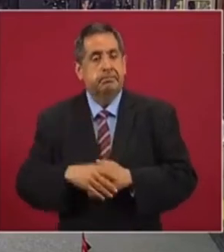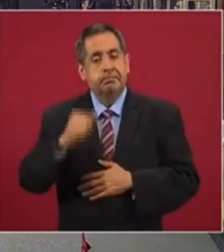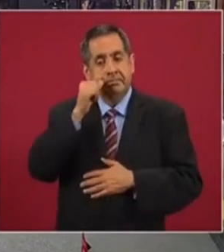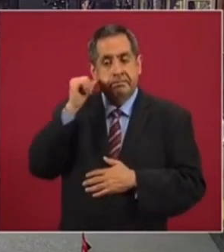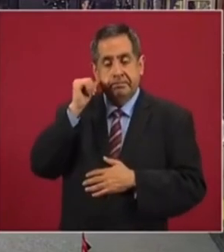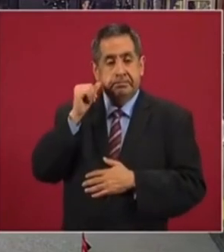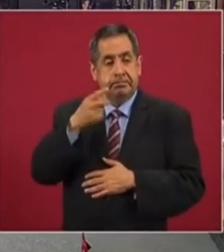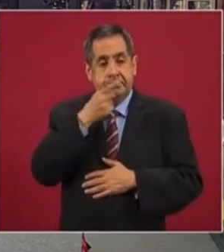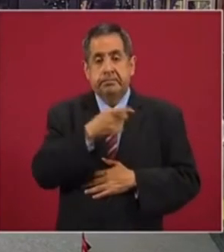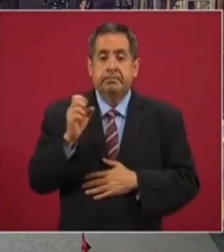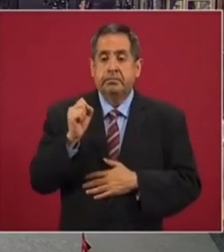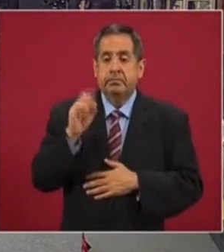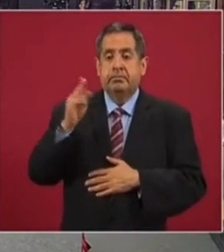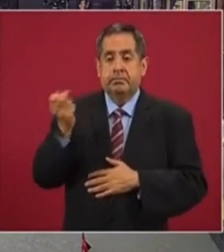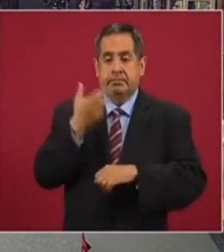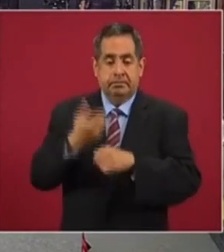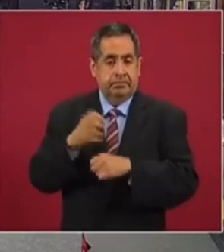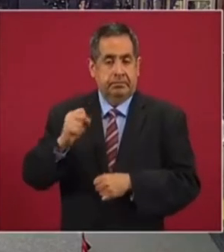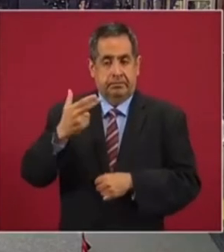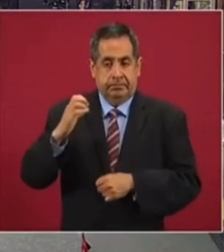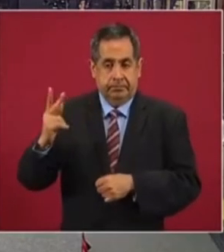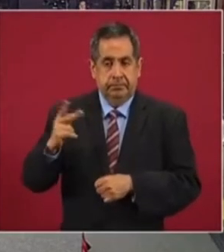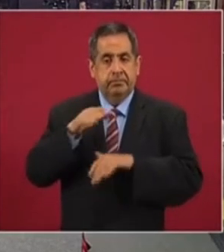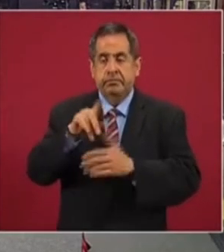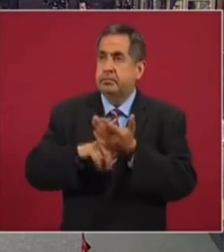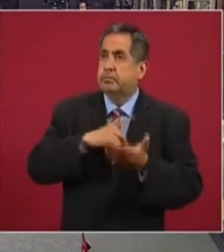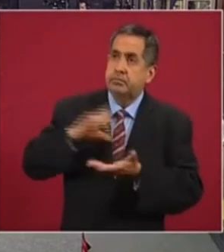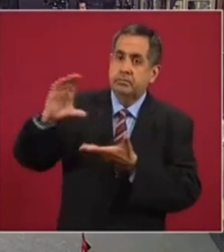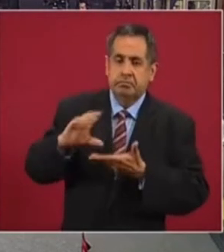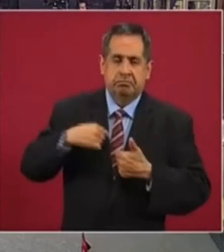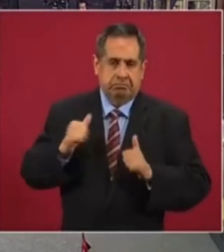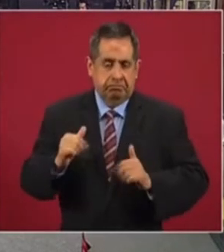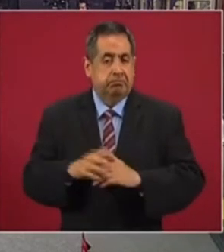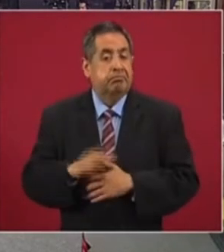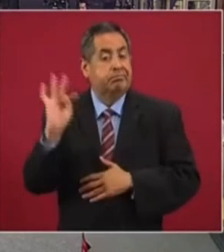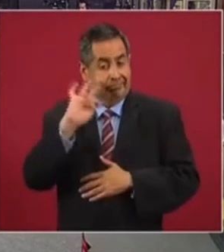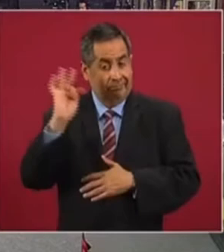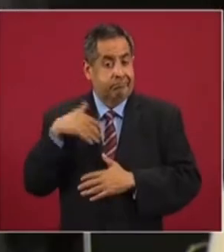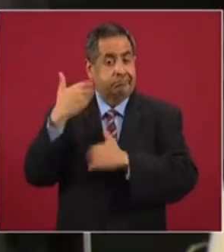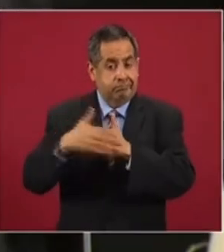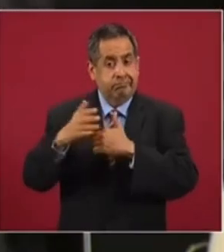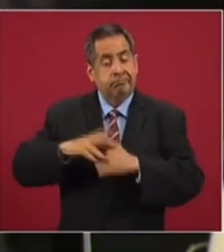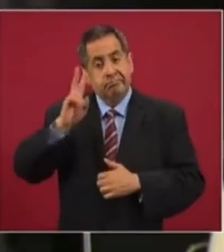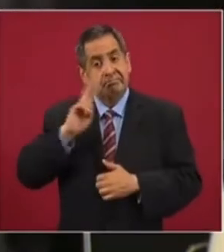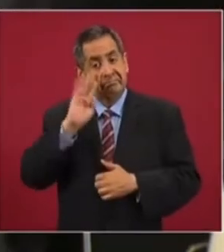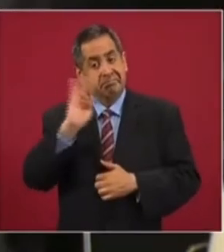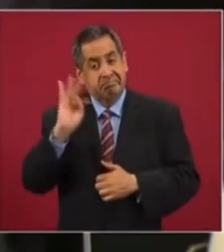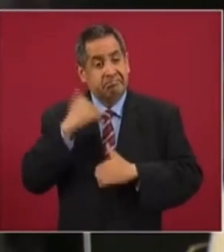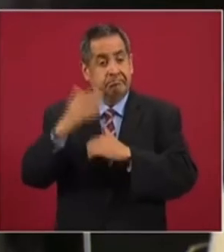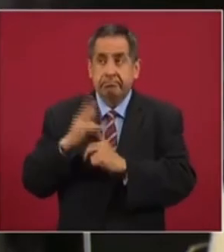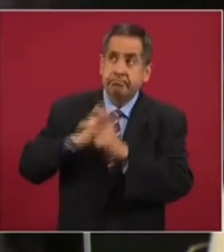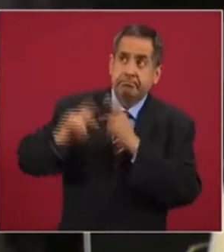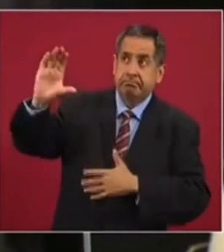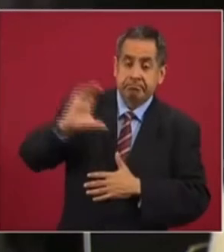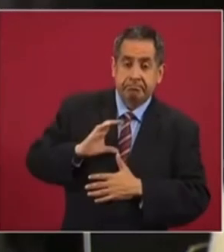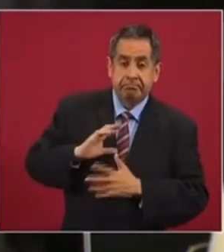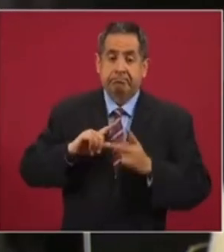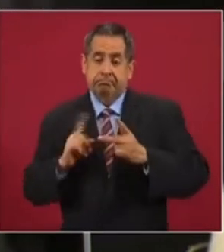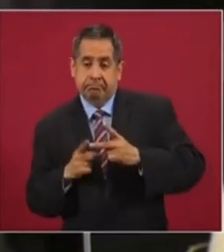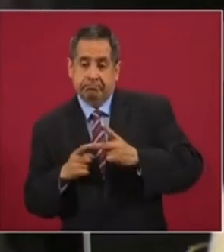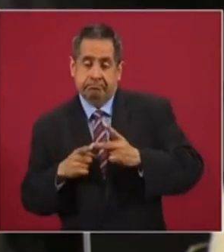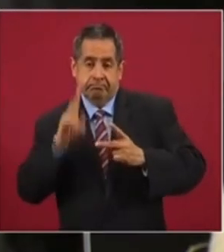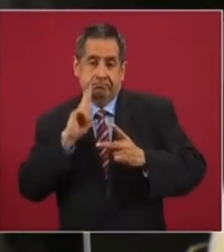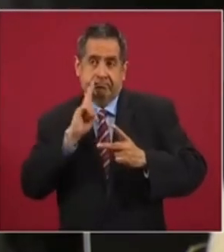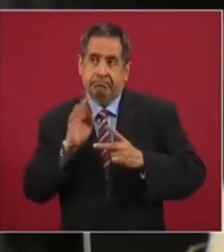Ayer decía el subsecretario de Hacienda a propósito del endeudamiento que esta posibilidad de pedir deuda, solicitar deuda, la habían dejado como un segundo